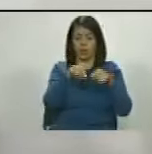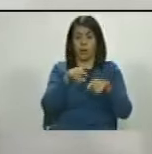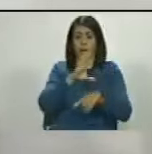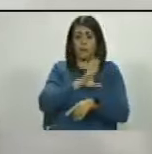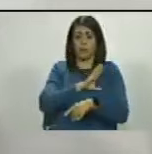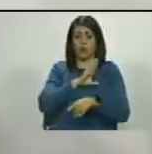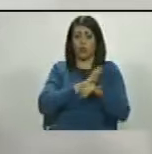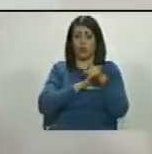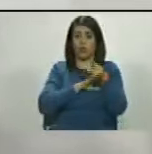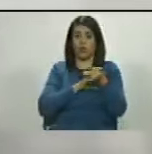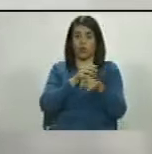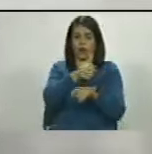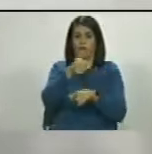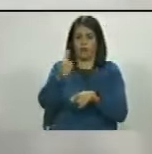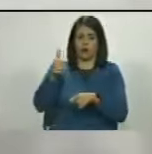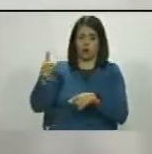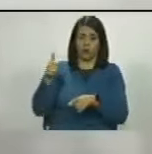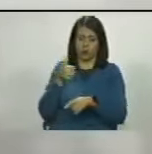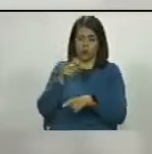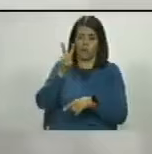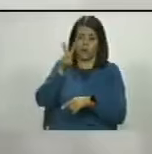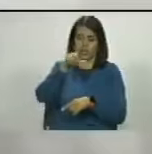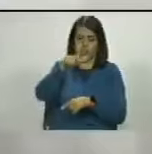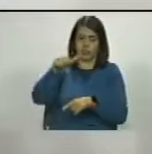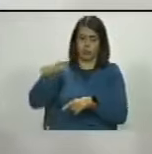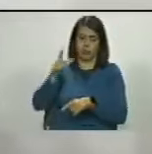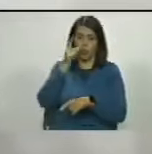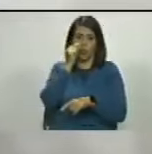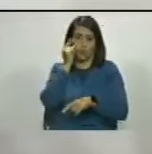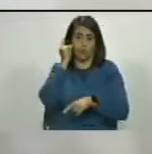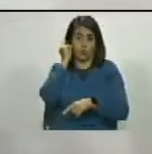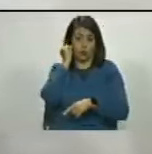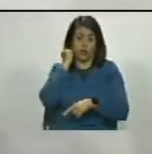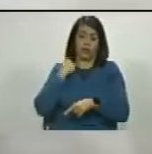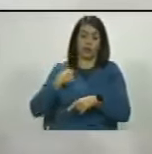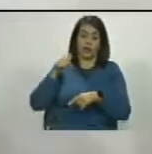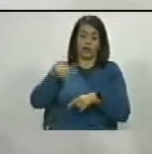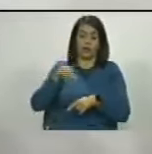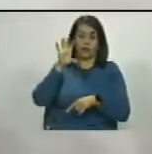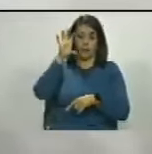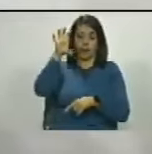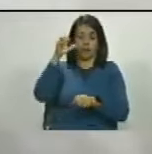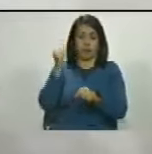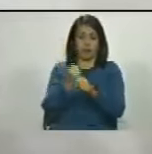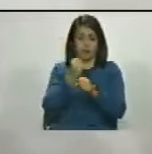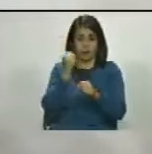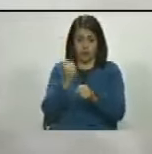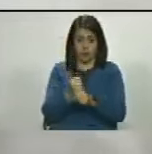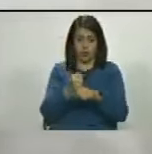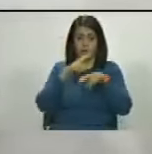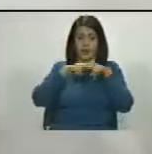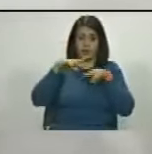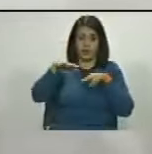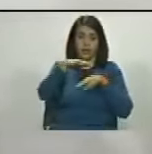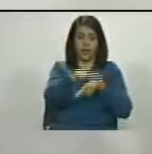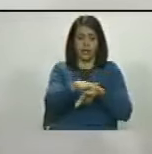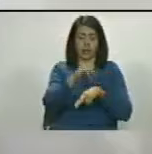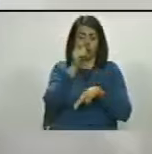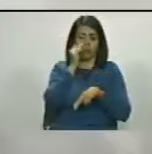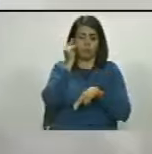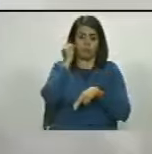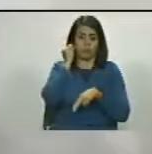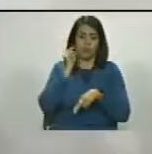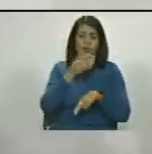propiedad de cada una y cada uno de los hombres y mujeres de esta patria, de los trabajadores, de los niños, de las niñas,